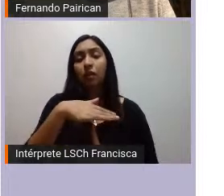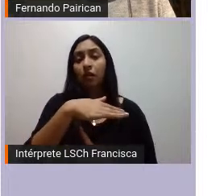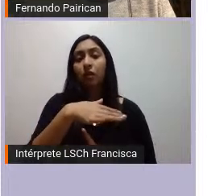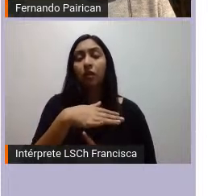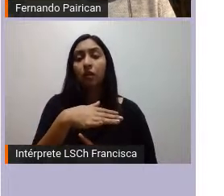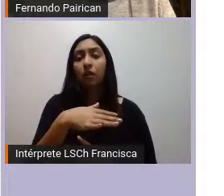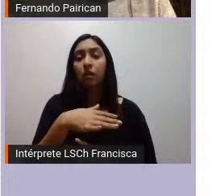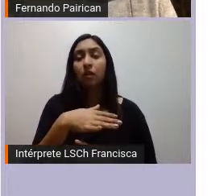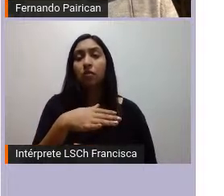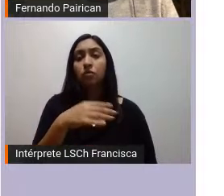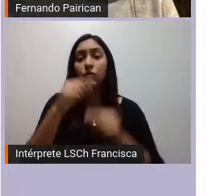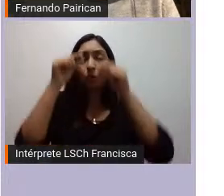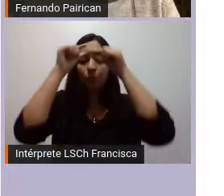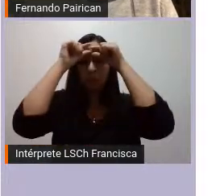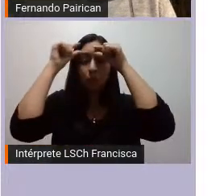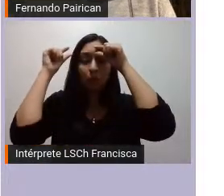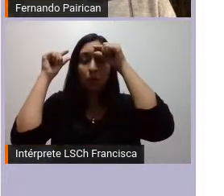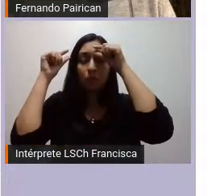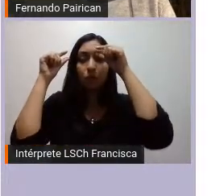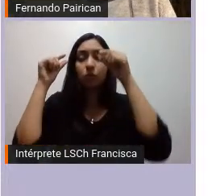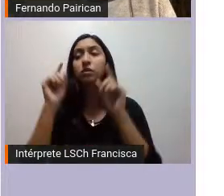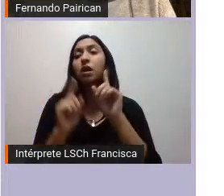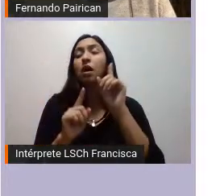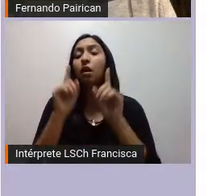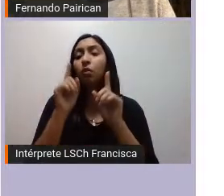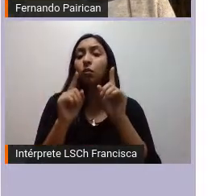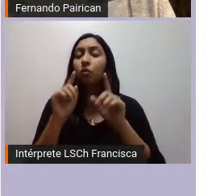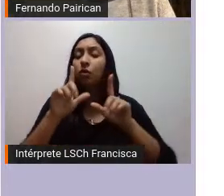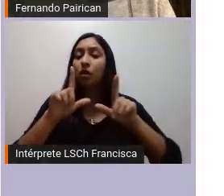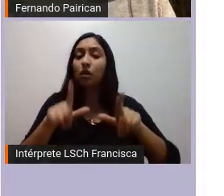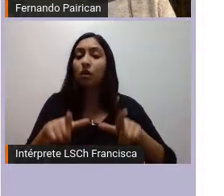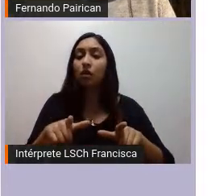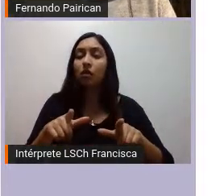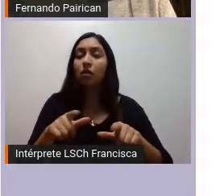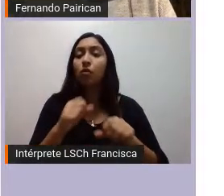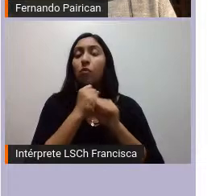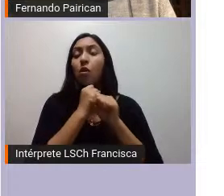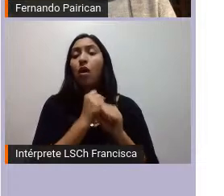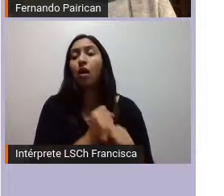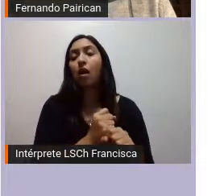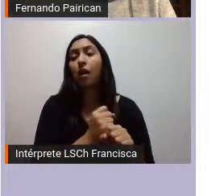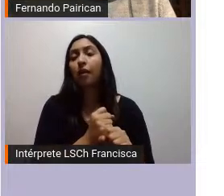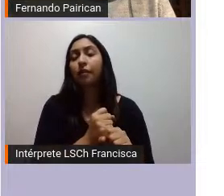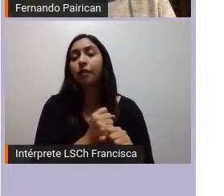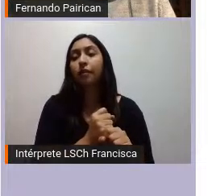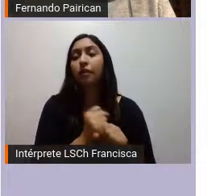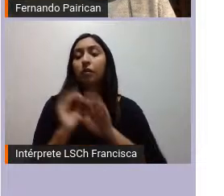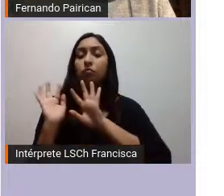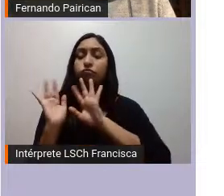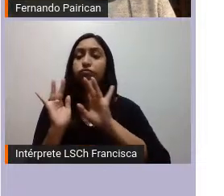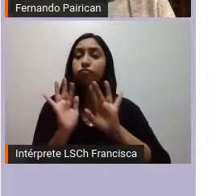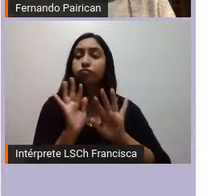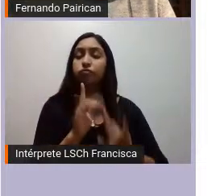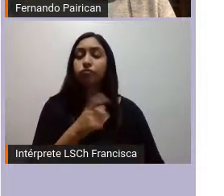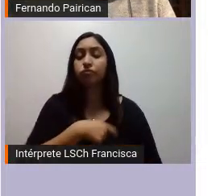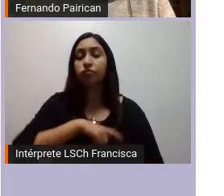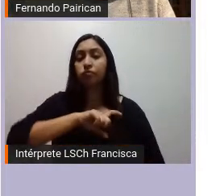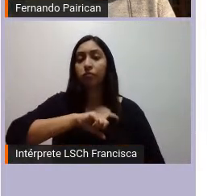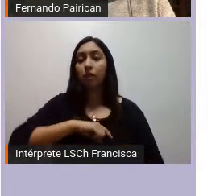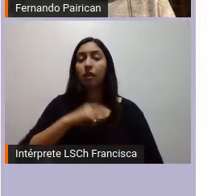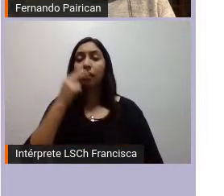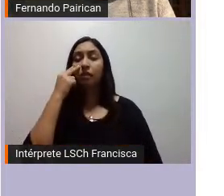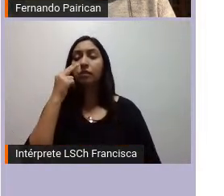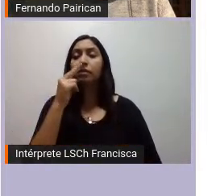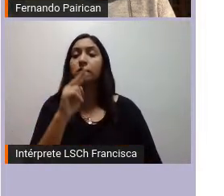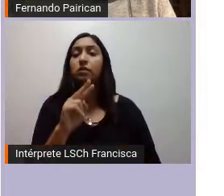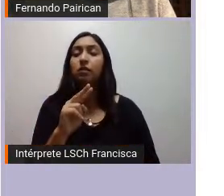una dimensión de anticolonial si quisiera ocupar un concepto teórico y que creo que se manifestó con la instalación del Chemamul en la